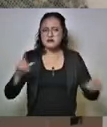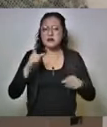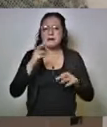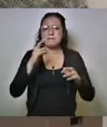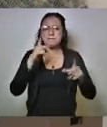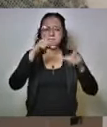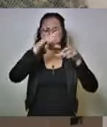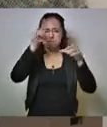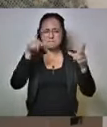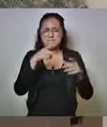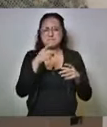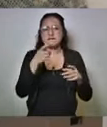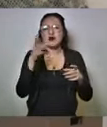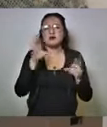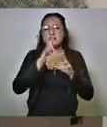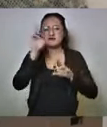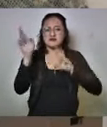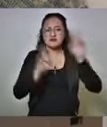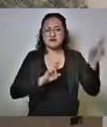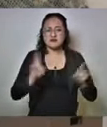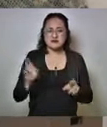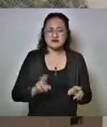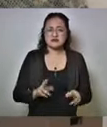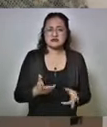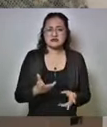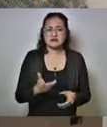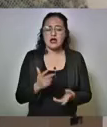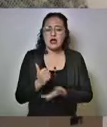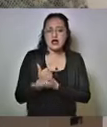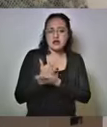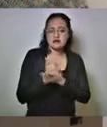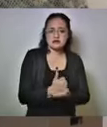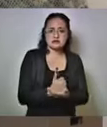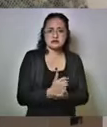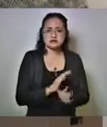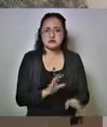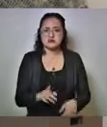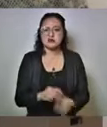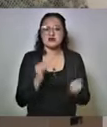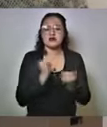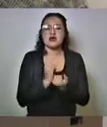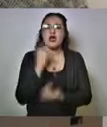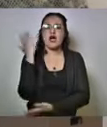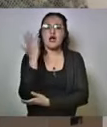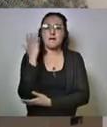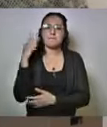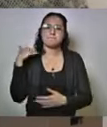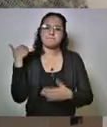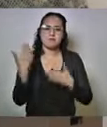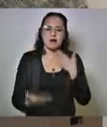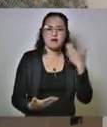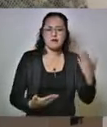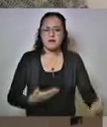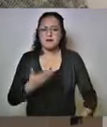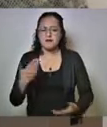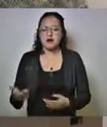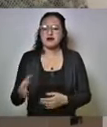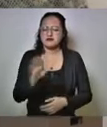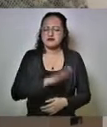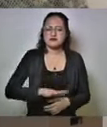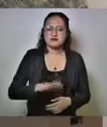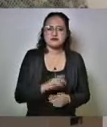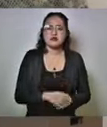y una vez atendida la parte crítica eh hubo caída de árboles incluso también en esa zona